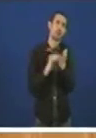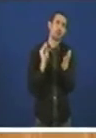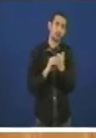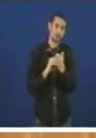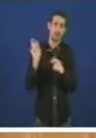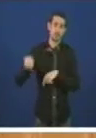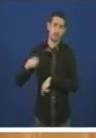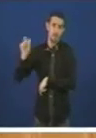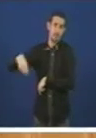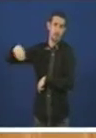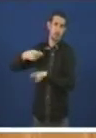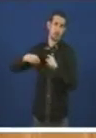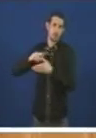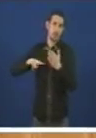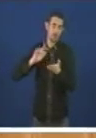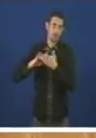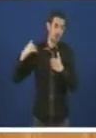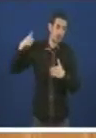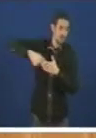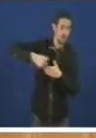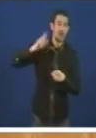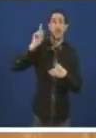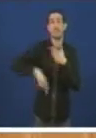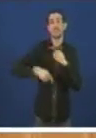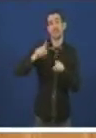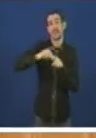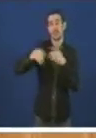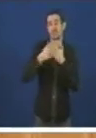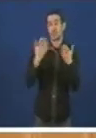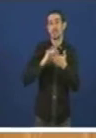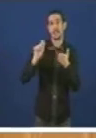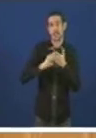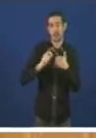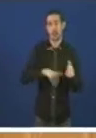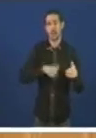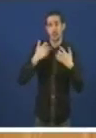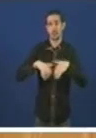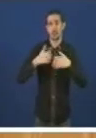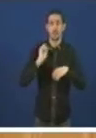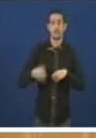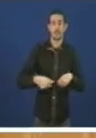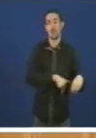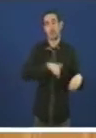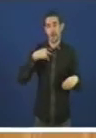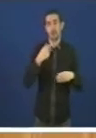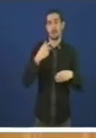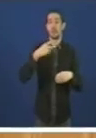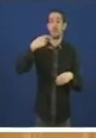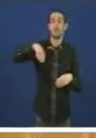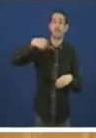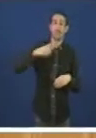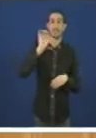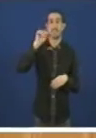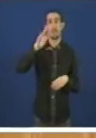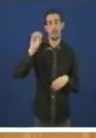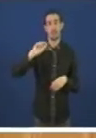da xunta dentro do mes de xaneiro co secretario xeral de industria co director xeral de industria co presidente da SEPI co vicepresidenta